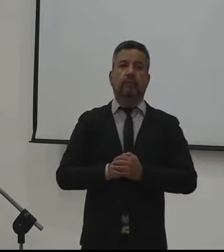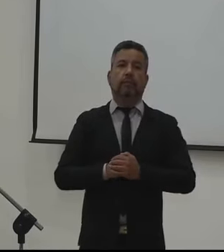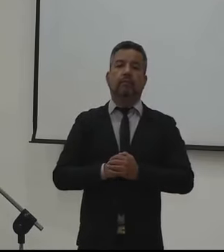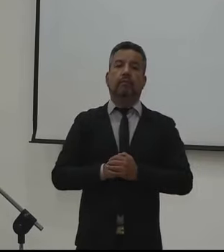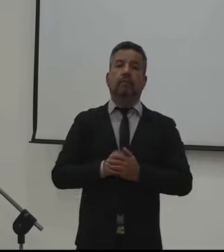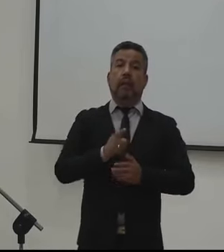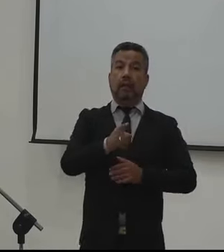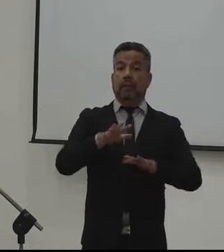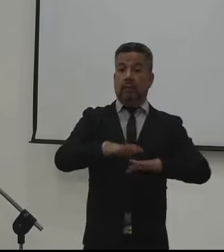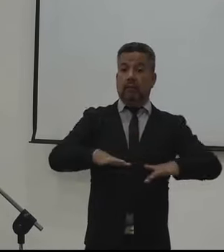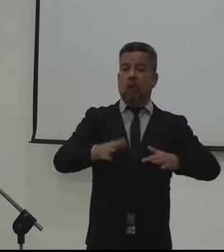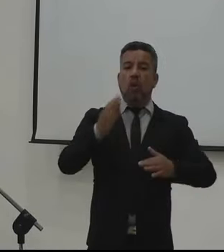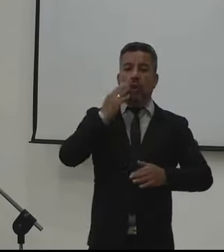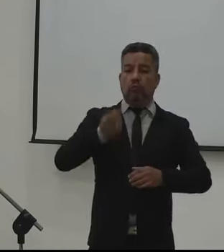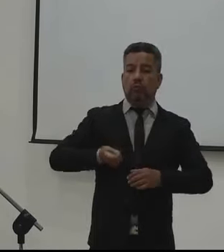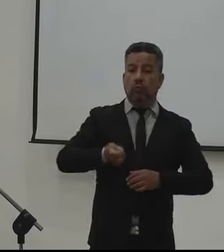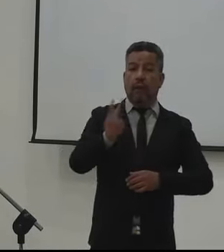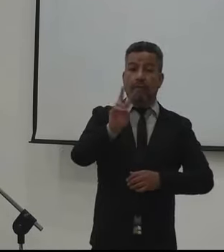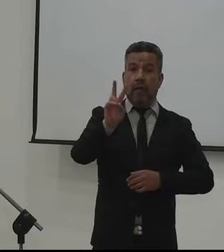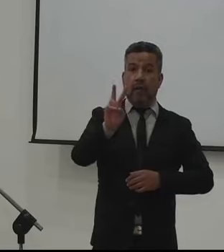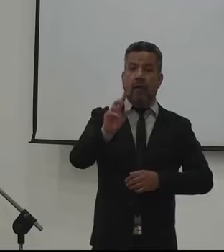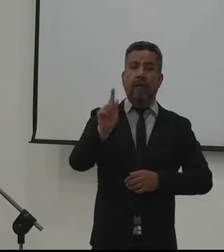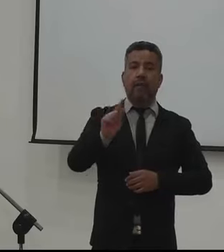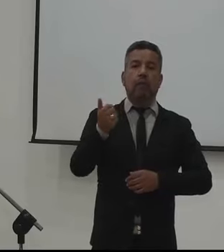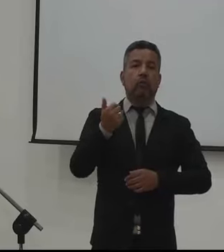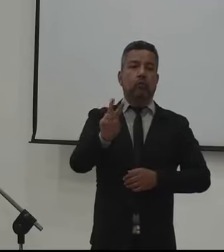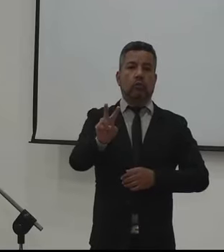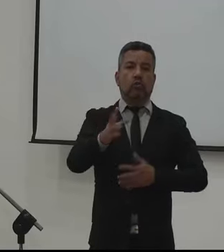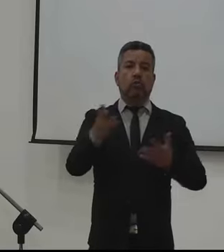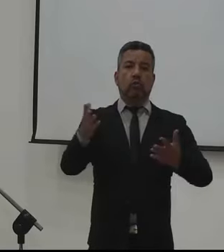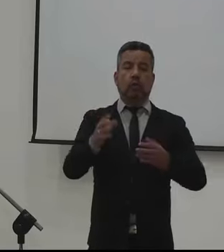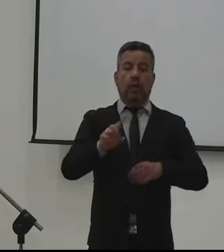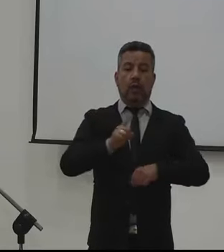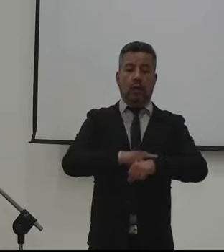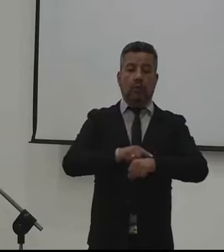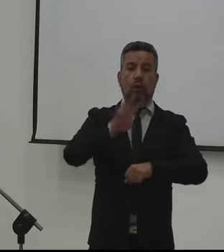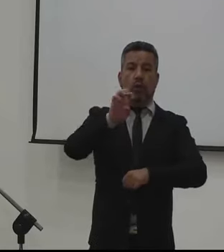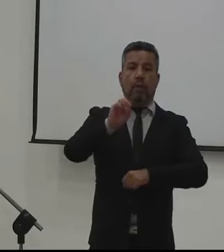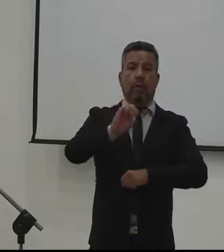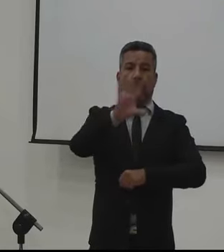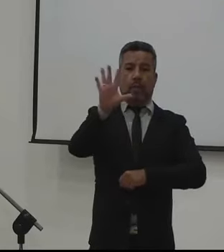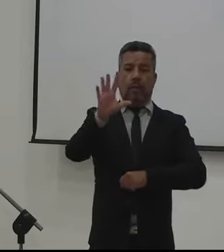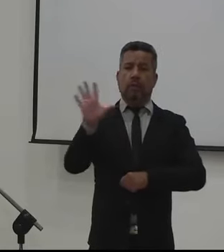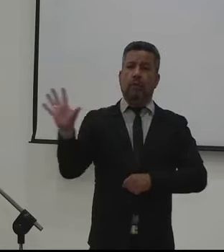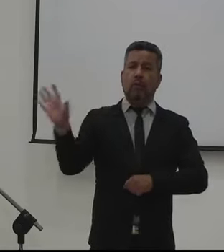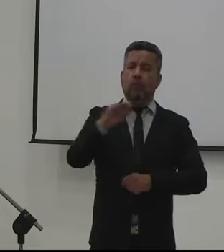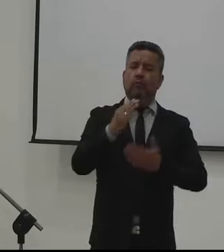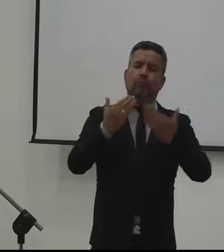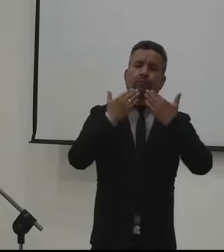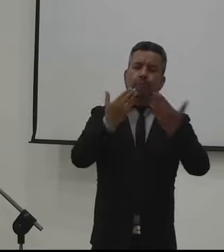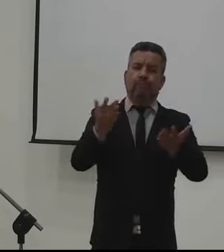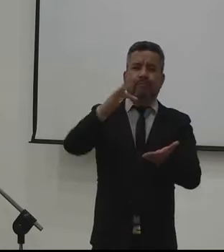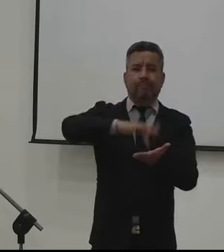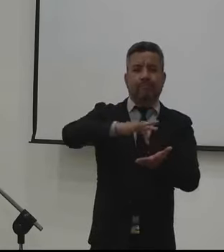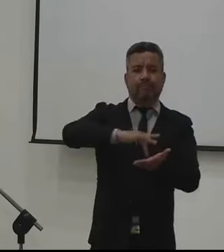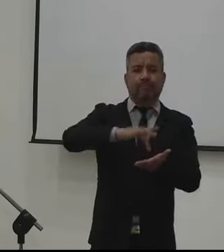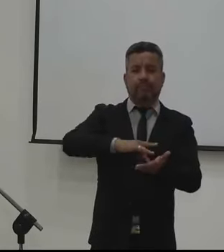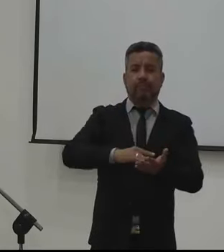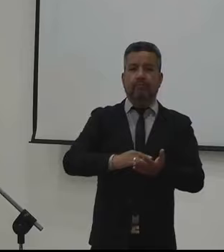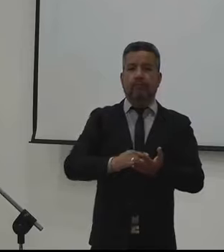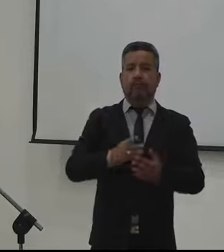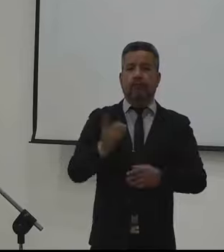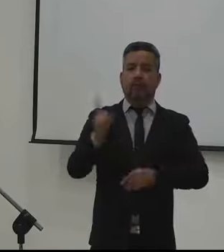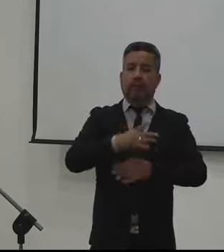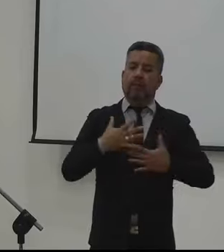del Cauca esta sesión será el próximo viernes 12 de febrero desde las 9 de la mañana a todos muchas gracias